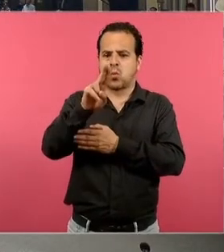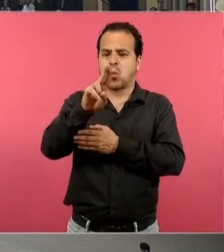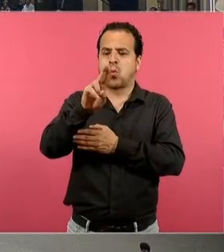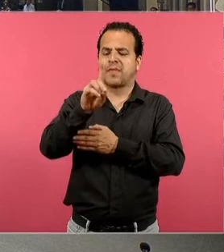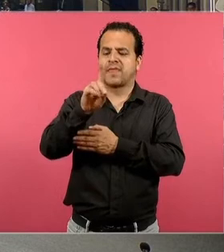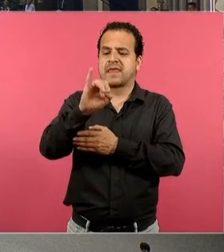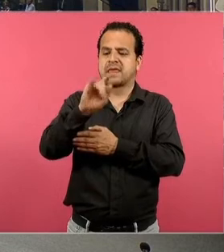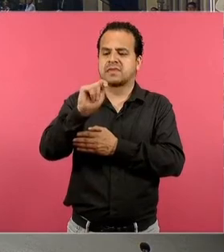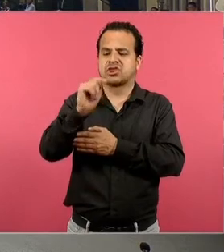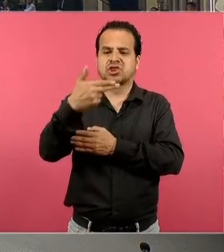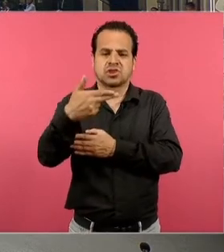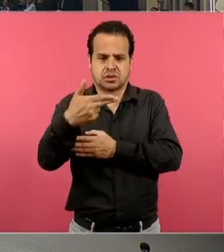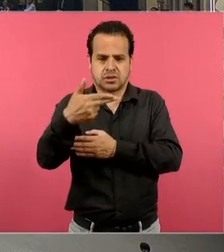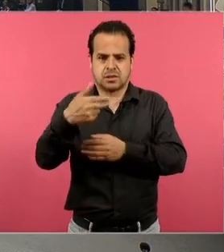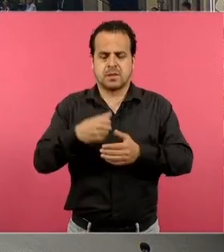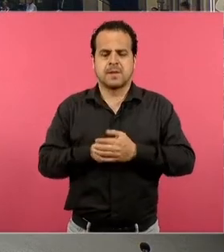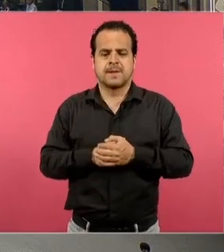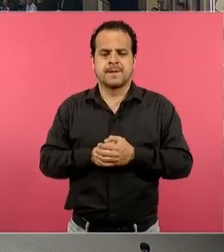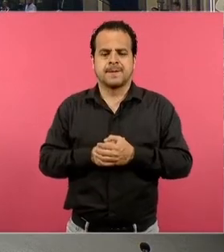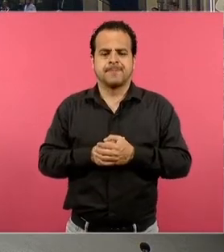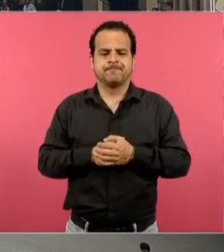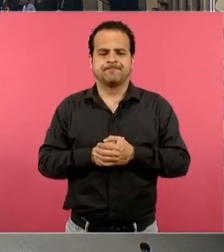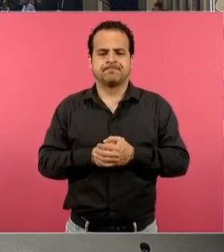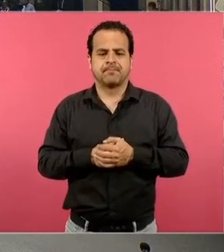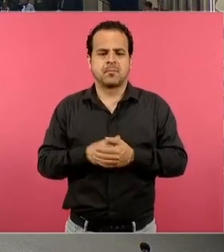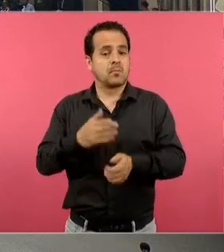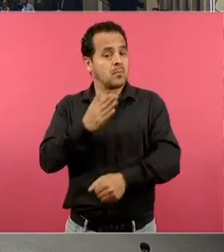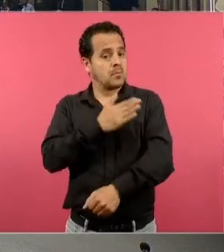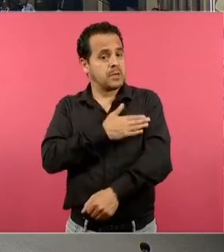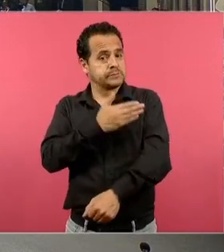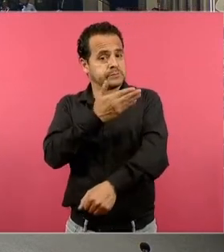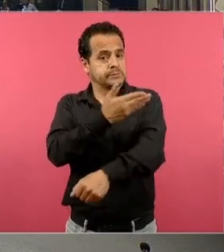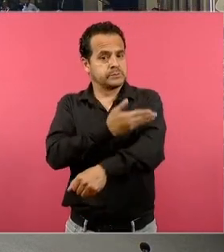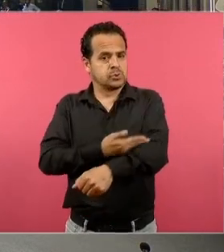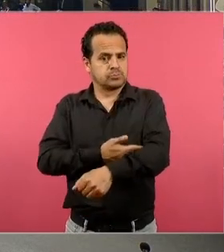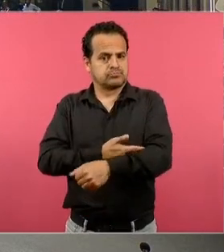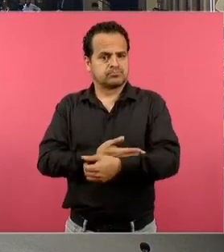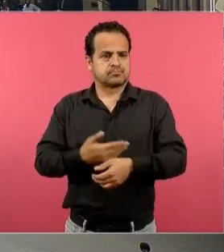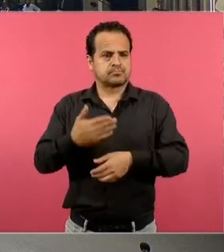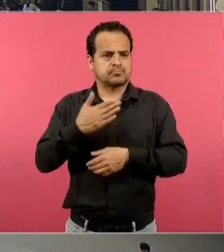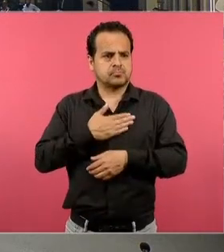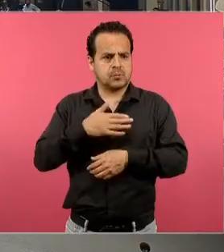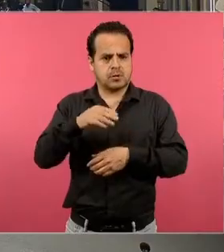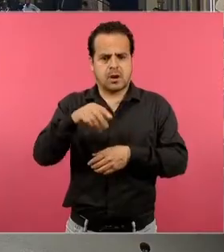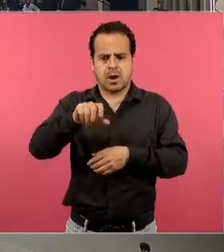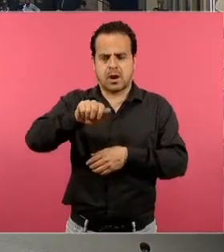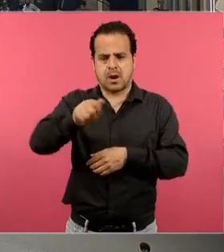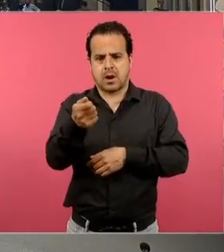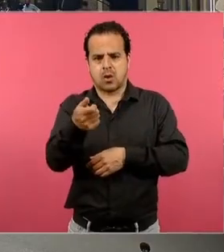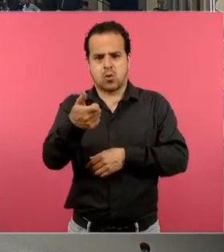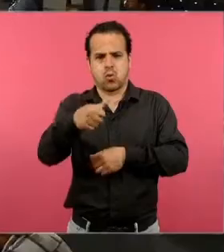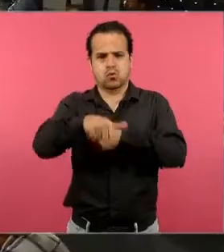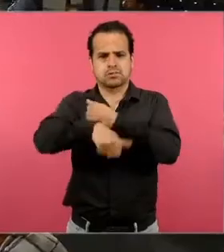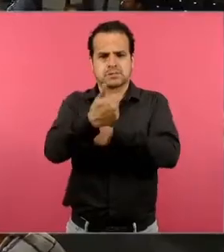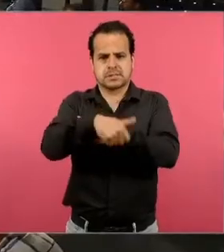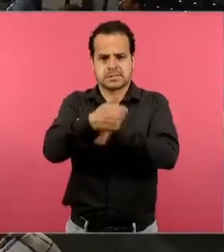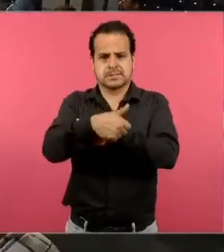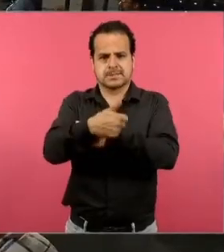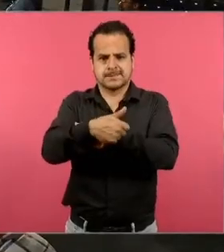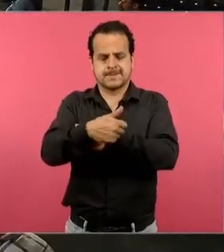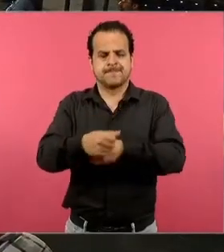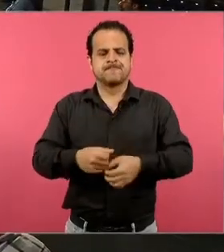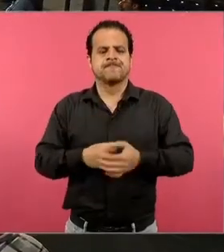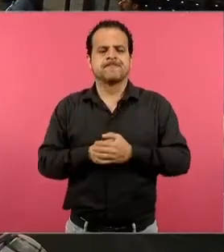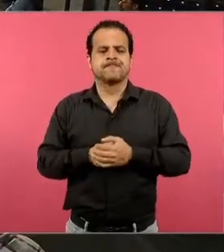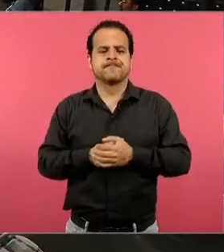Gracias. Hola, buenas tardes. Judith Hernández de Canal 11. Bueno, pues hay mucha desinformación,